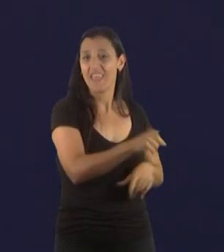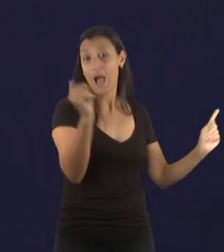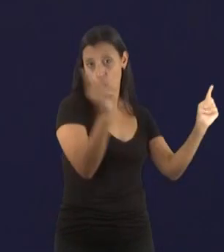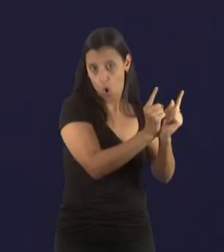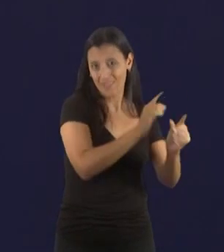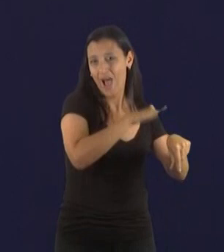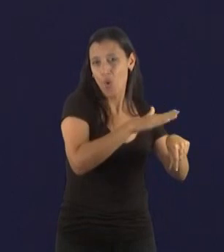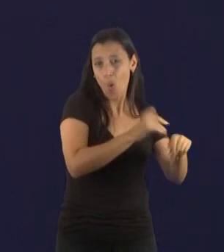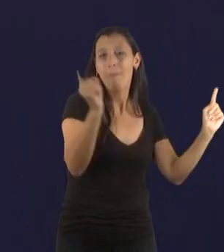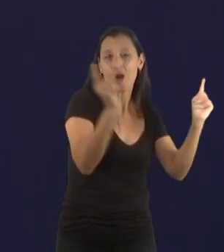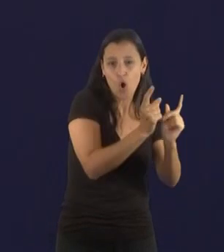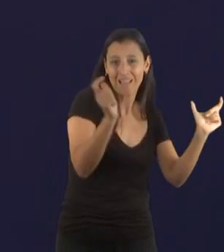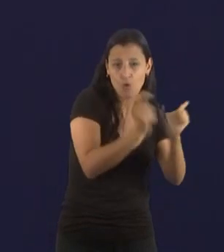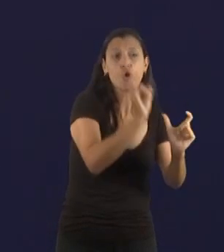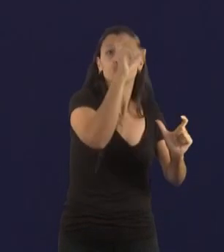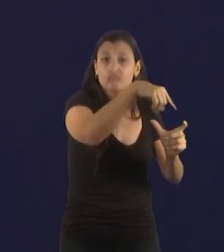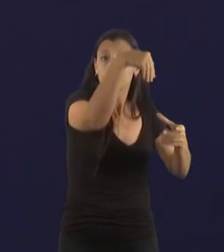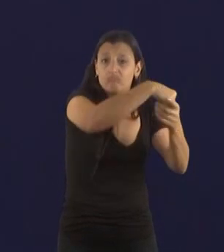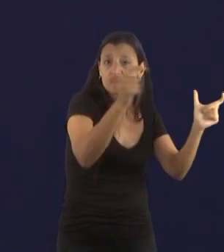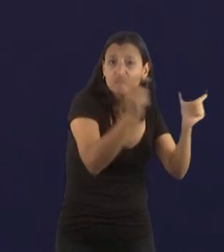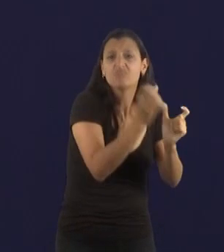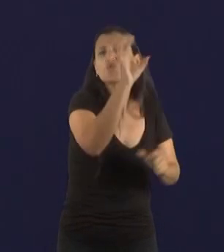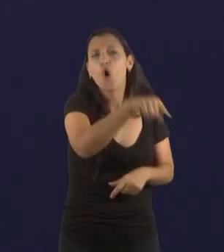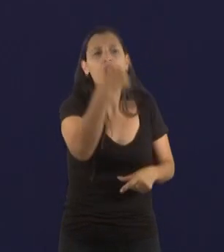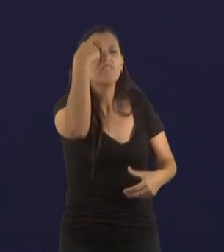simplemente analizamos la situación en términos de